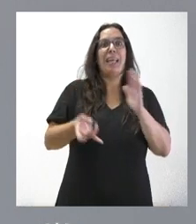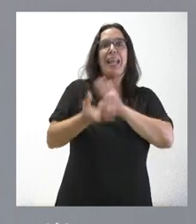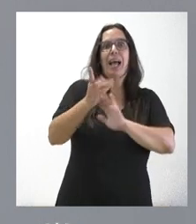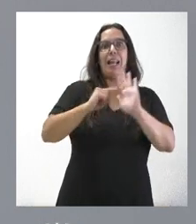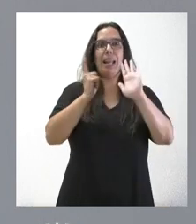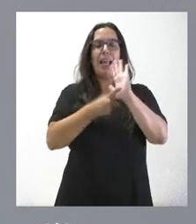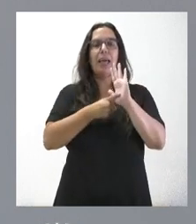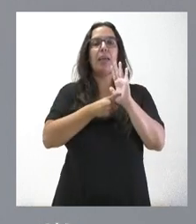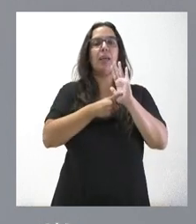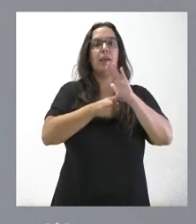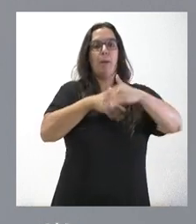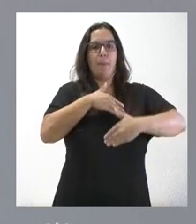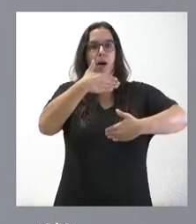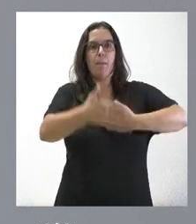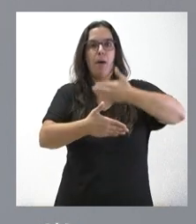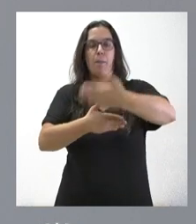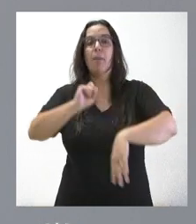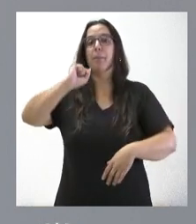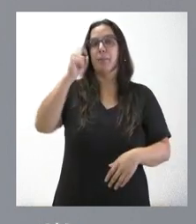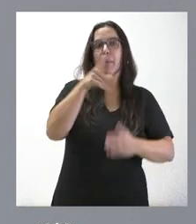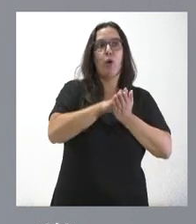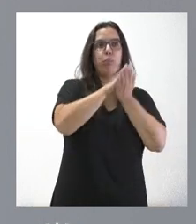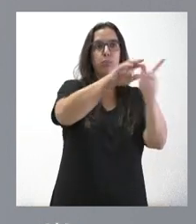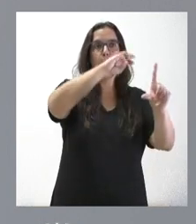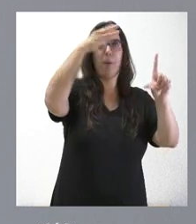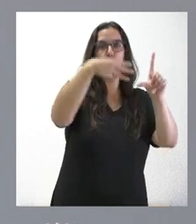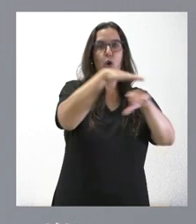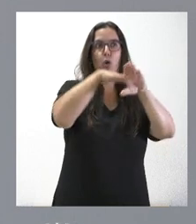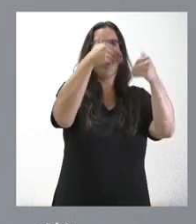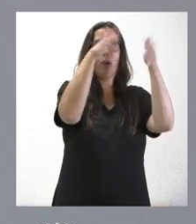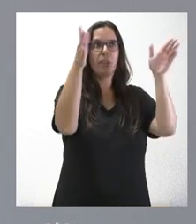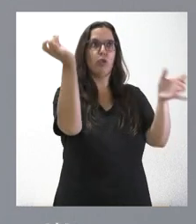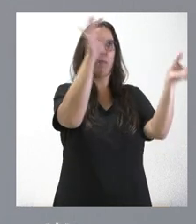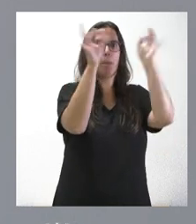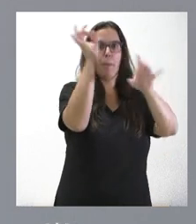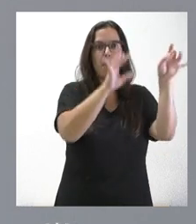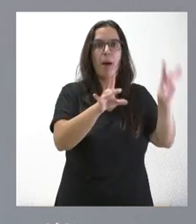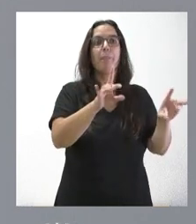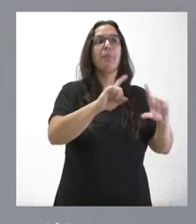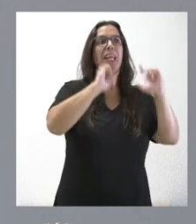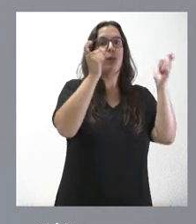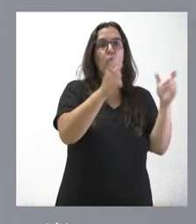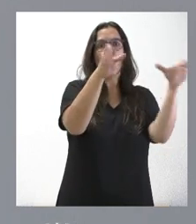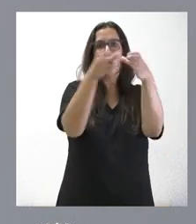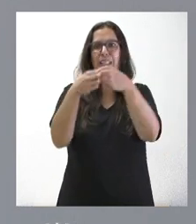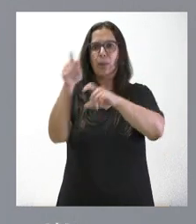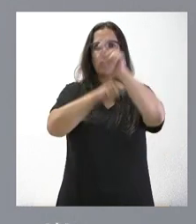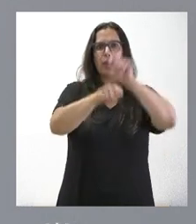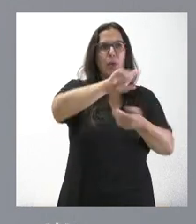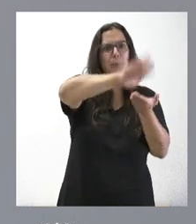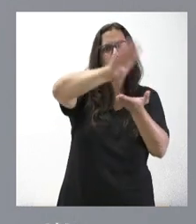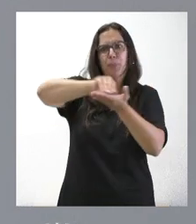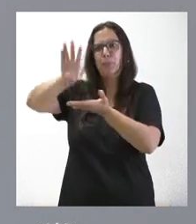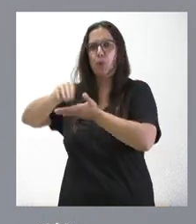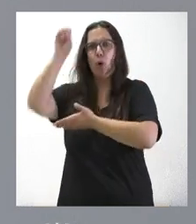aparejado el sometimiento al Gobierno abierto, publicar en la página web, reunión con muchísimos colectivos de asociaciones que tienen